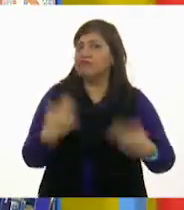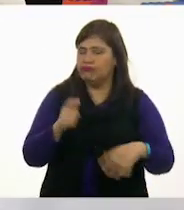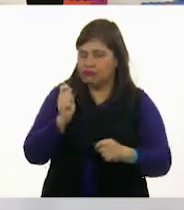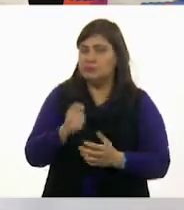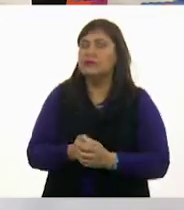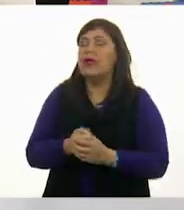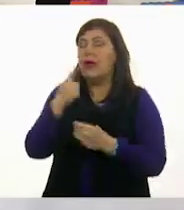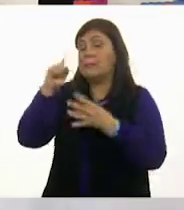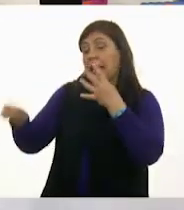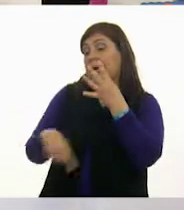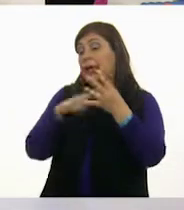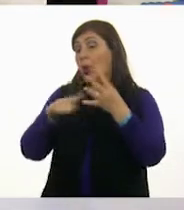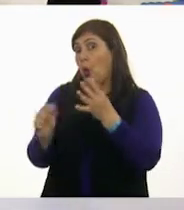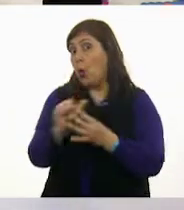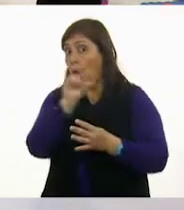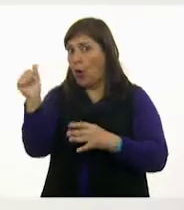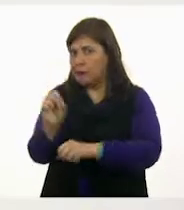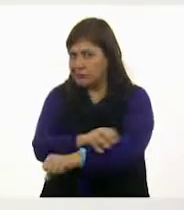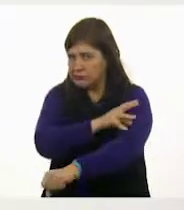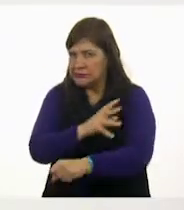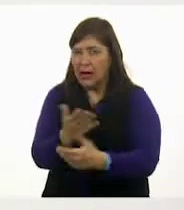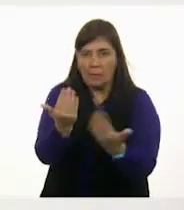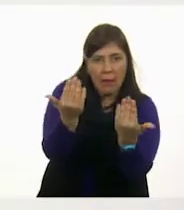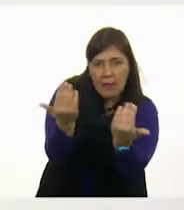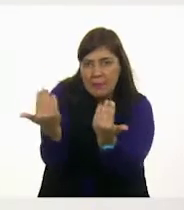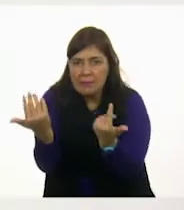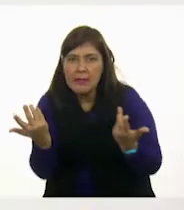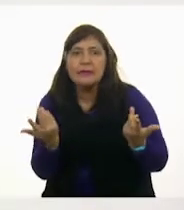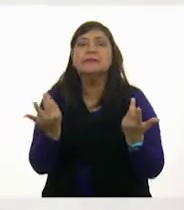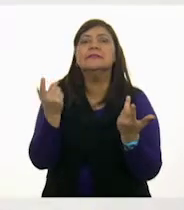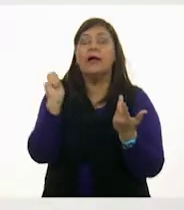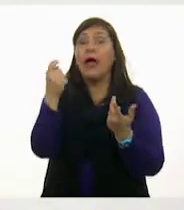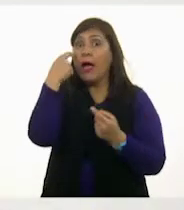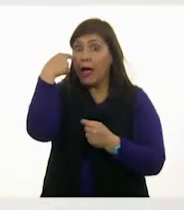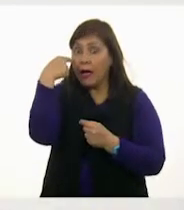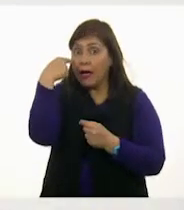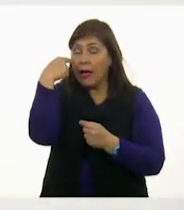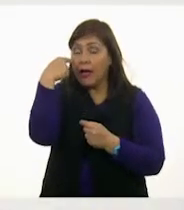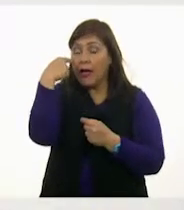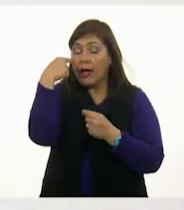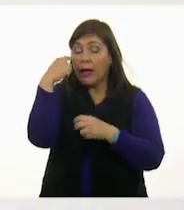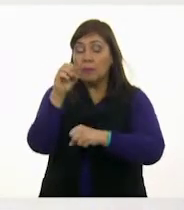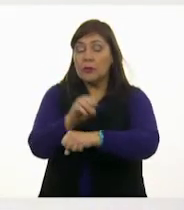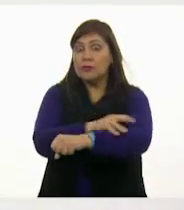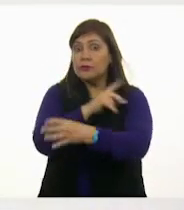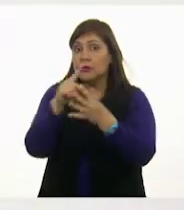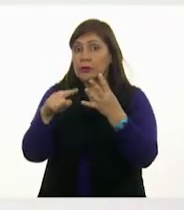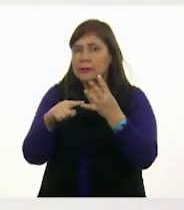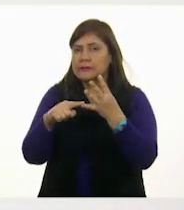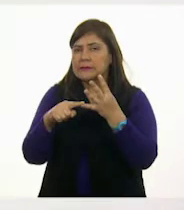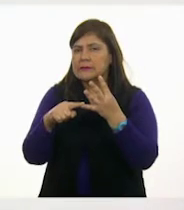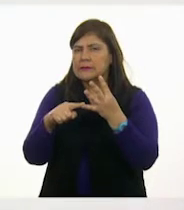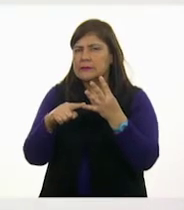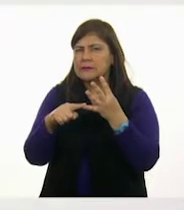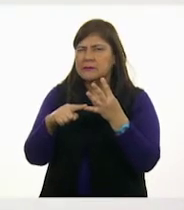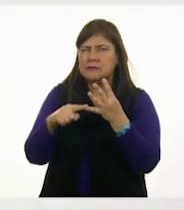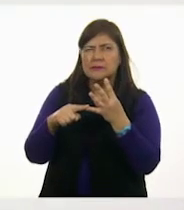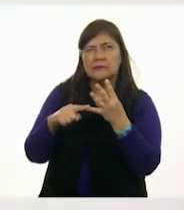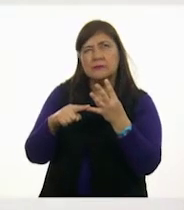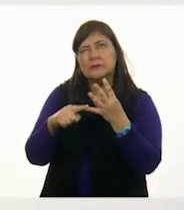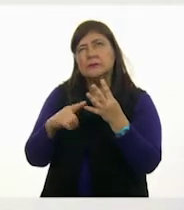emoción. A ver. Venga, venga, venga. Es una emoción que te hace sentir